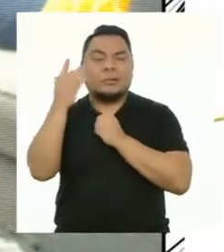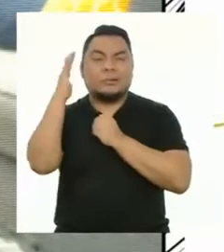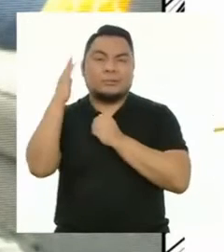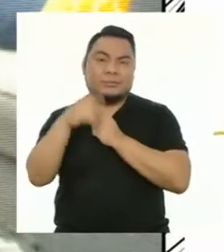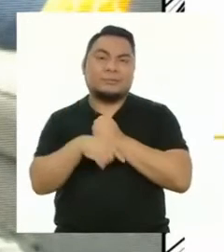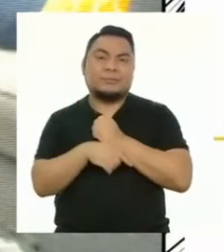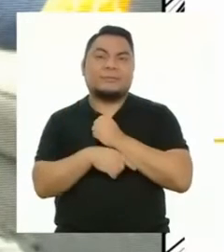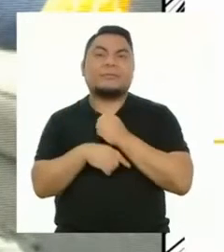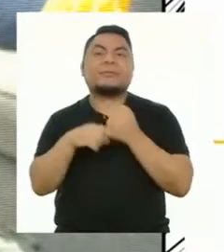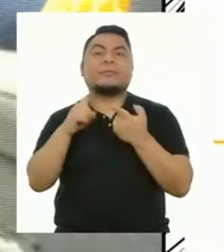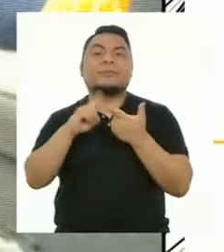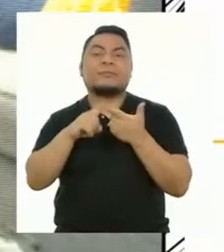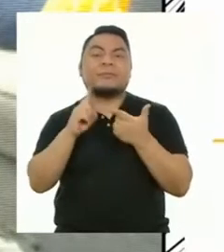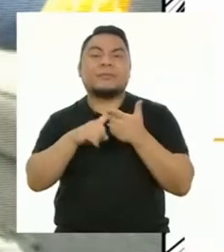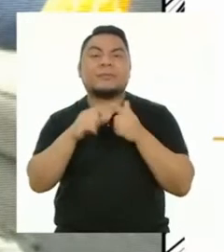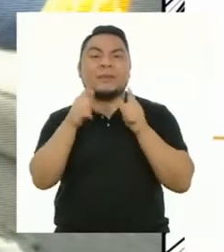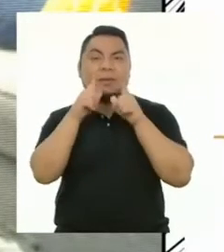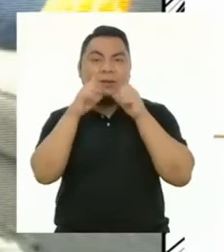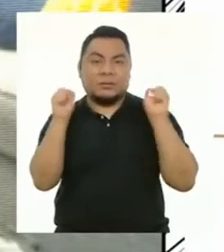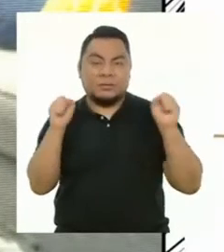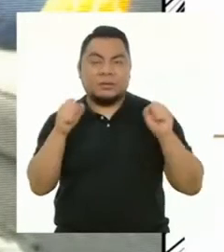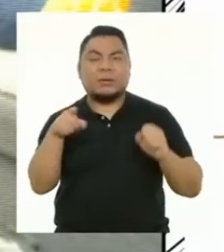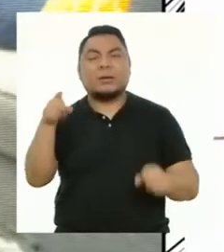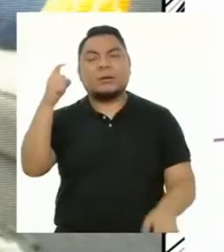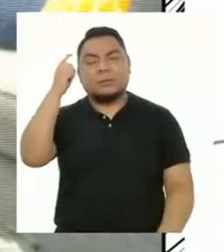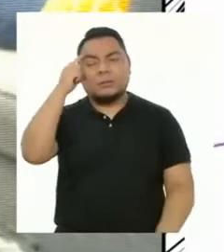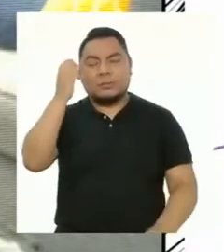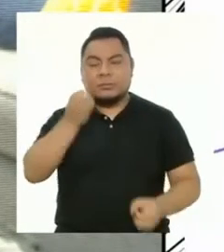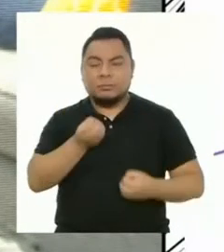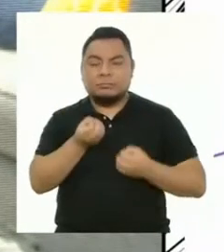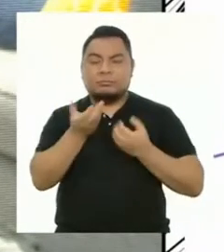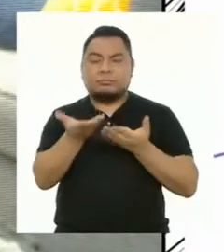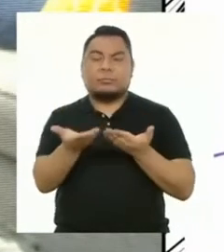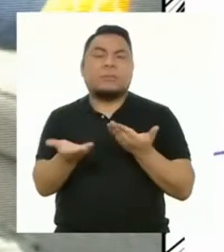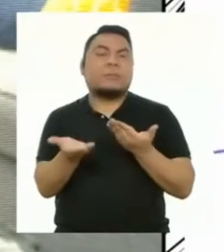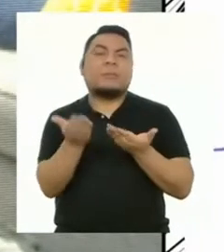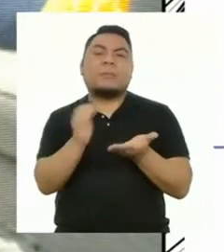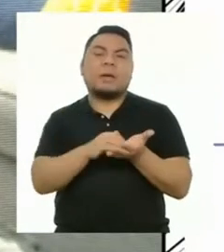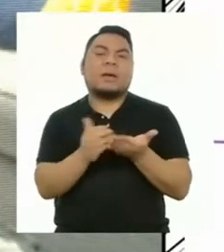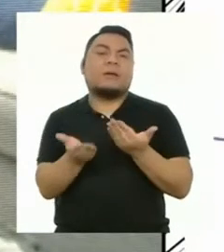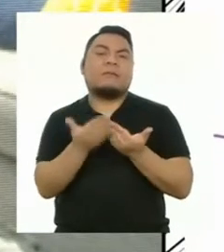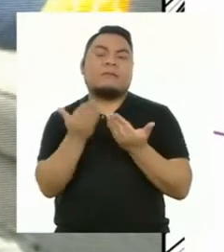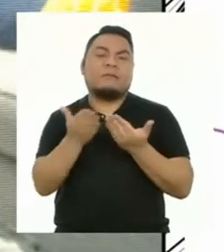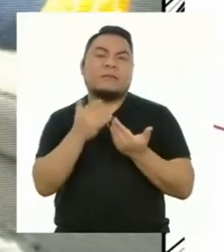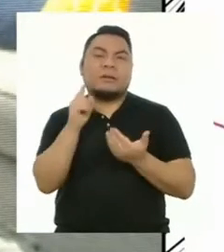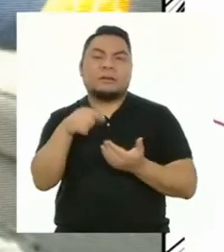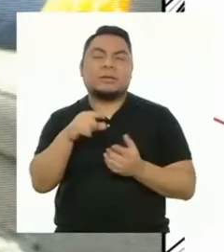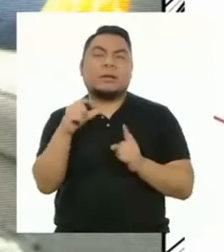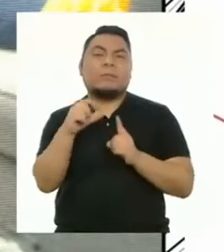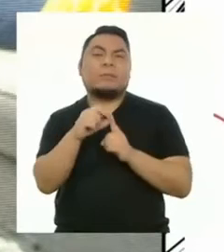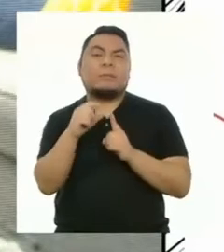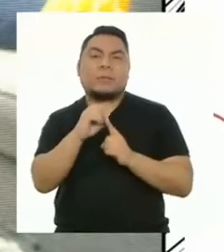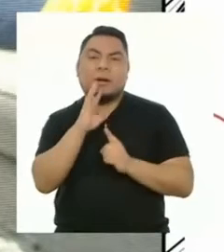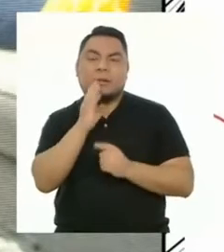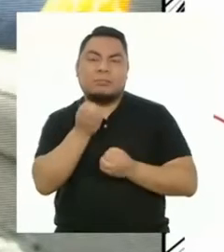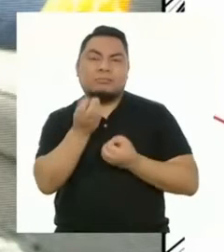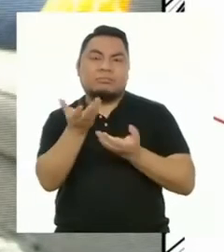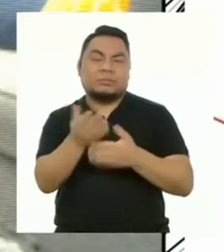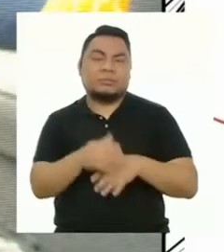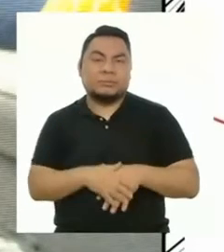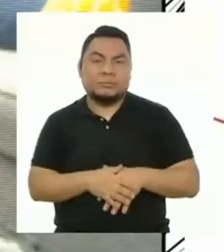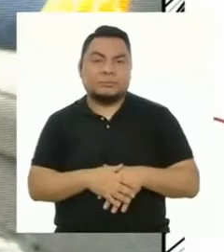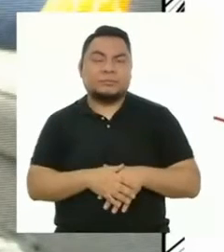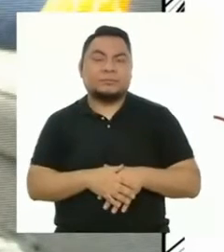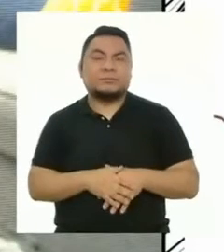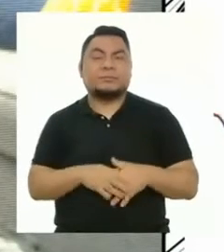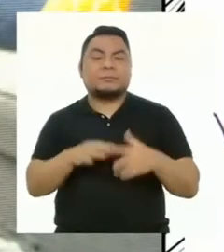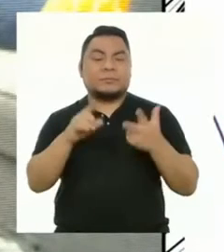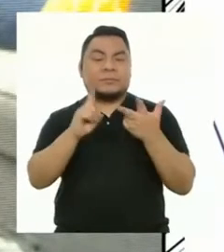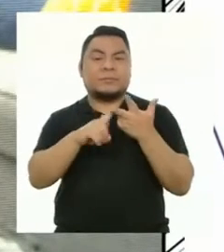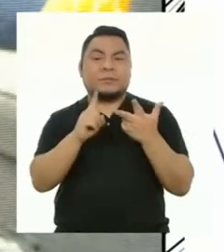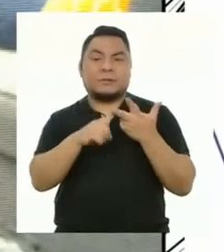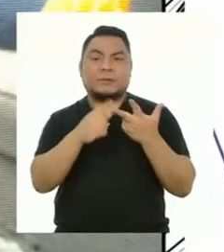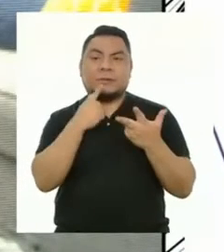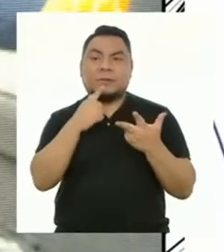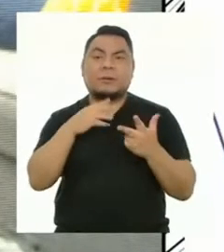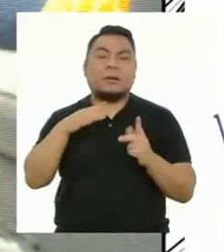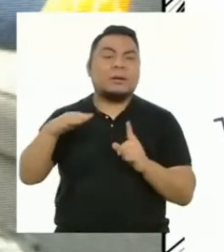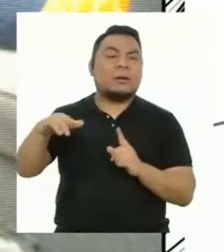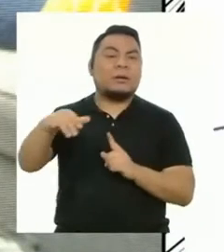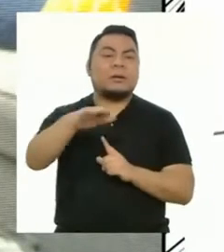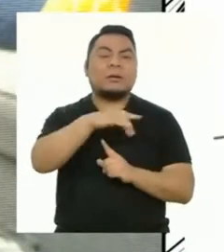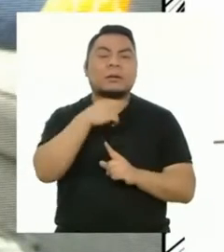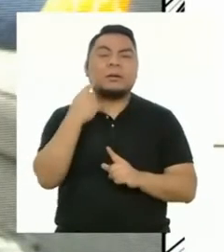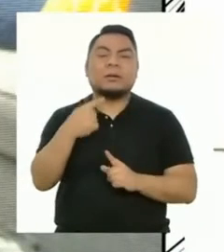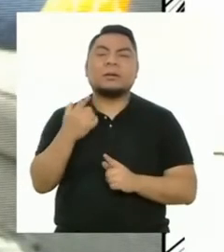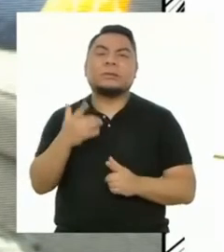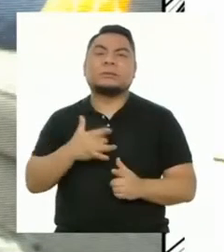La lingüística es pensar y expresarse con mayor frecuencia a través de la palabra. La espacial